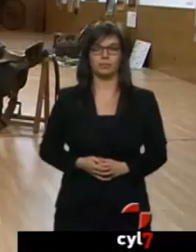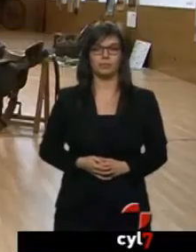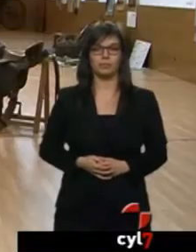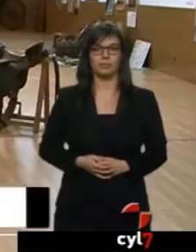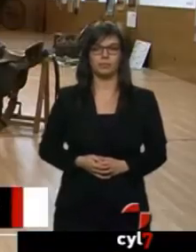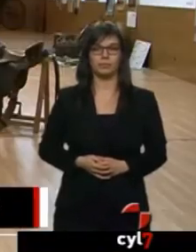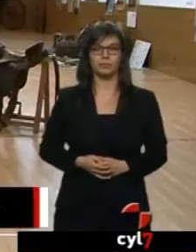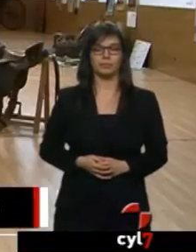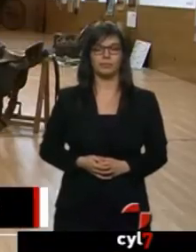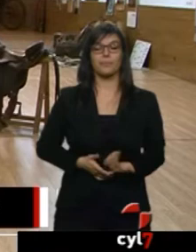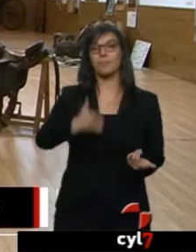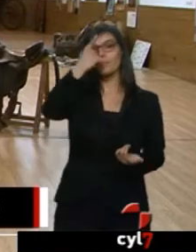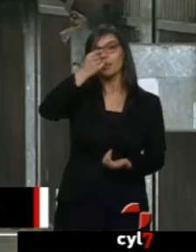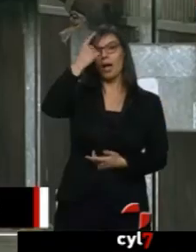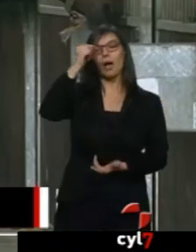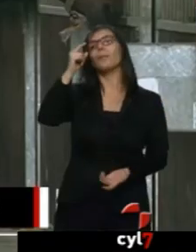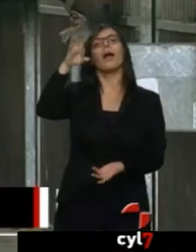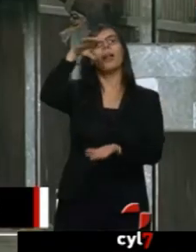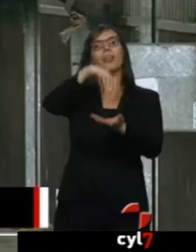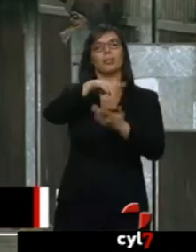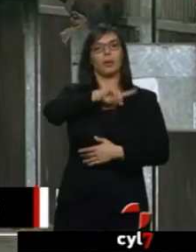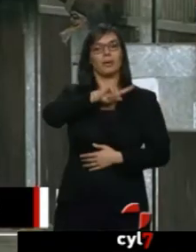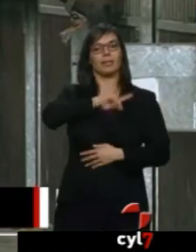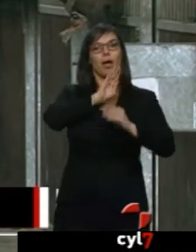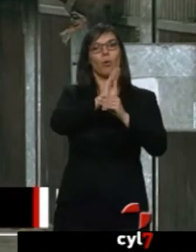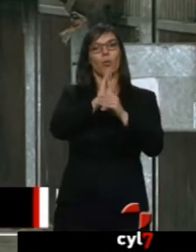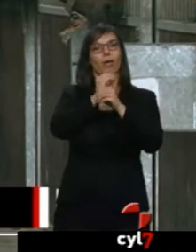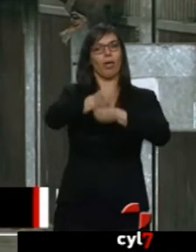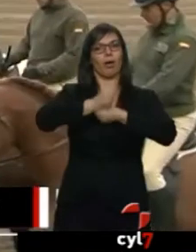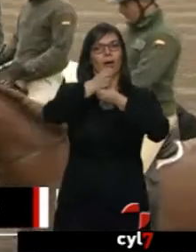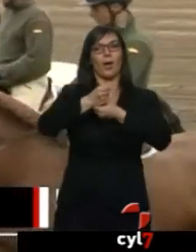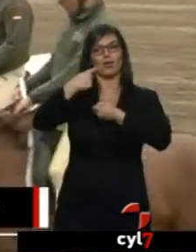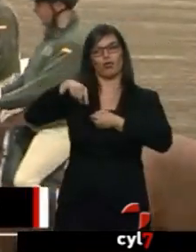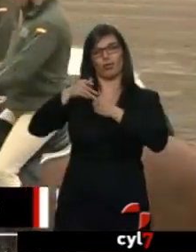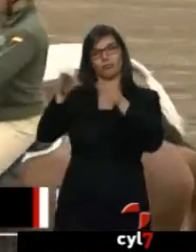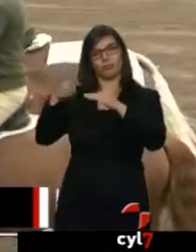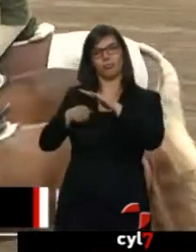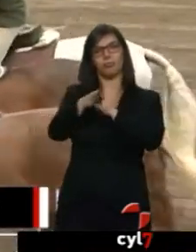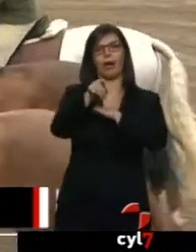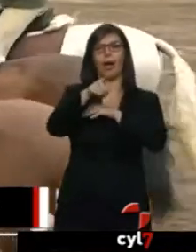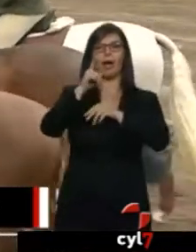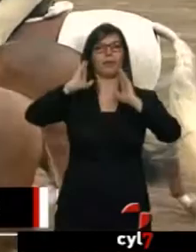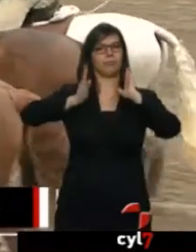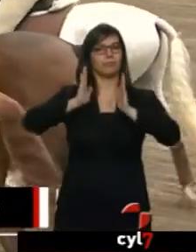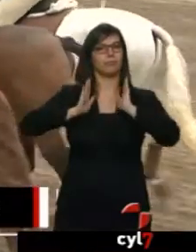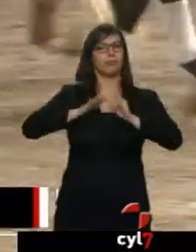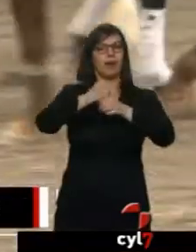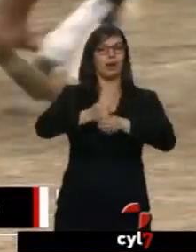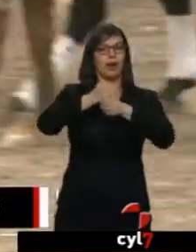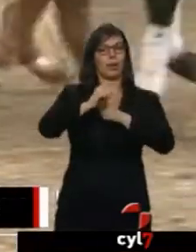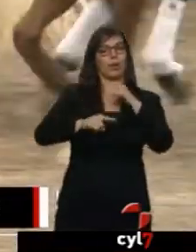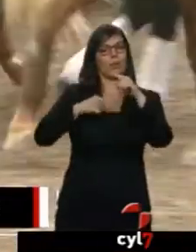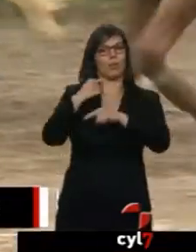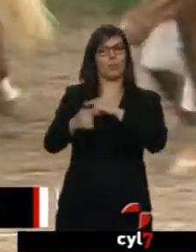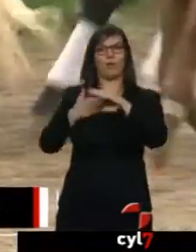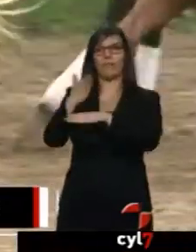Y en Ávila, el Centro Militar de Cría Caballar nos abre sus puertas. Aquí entrenan a los caballos, que luego formarán parte de la Guardia Real, por